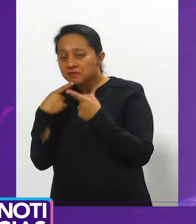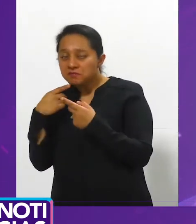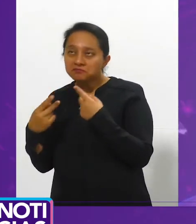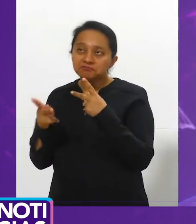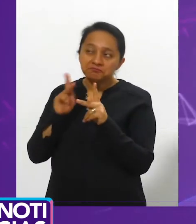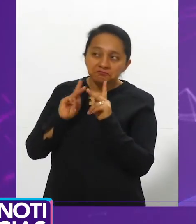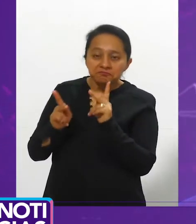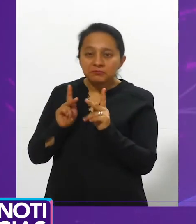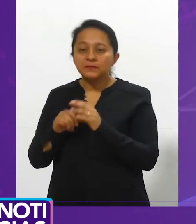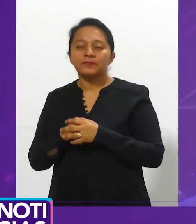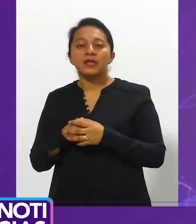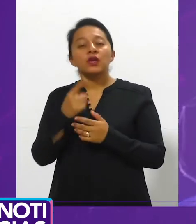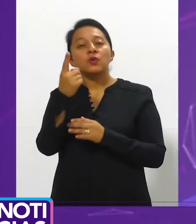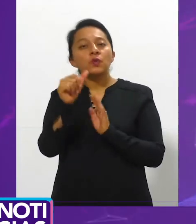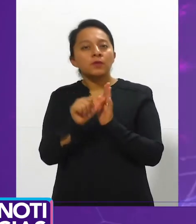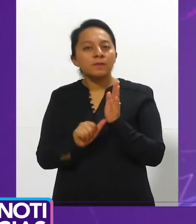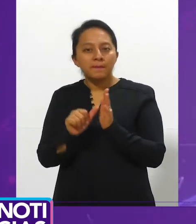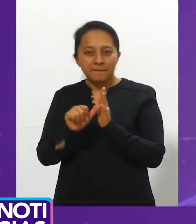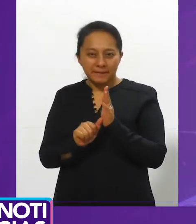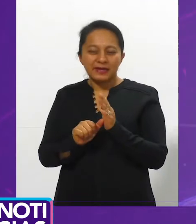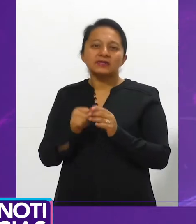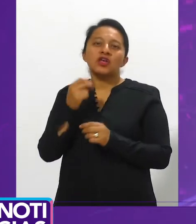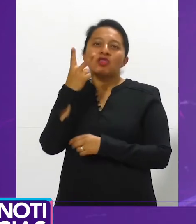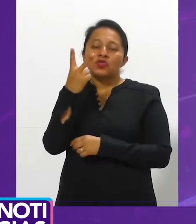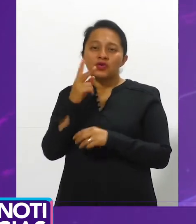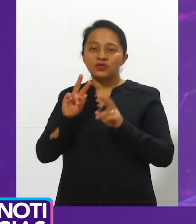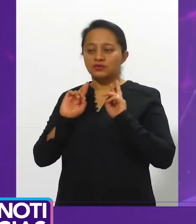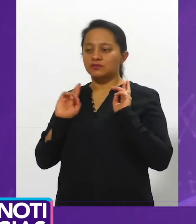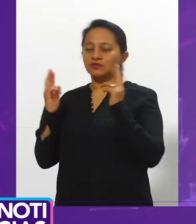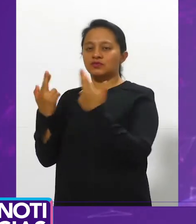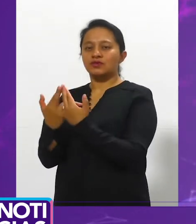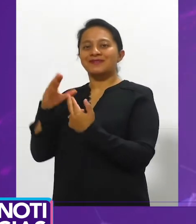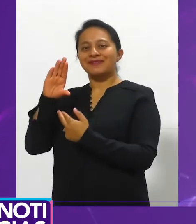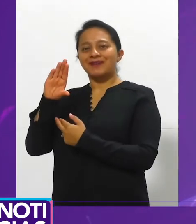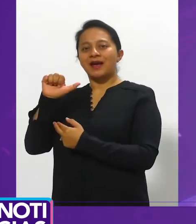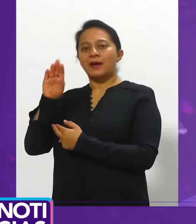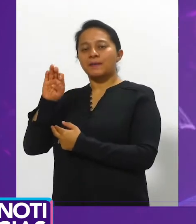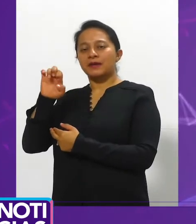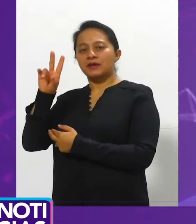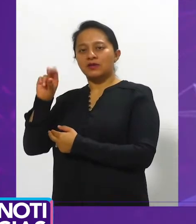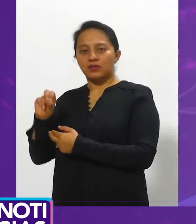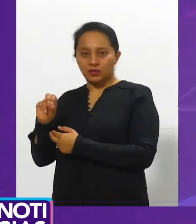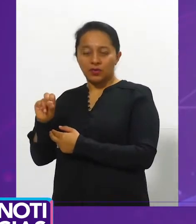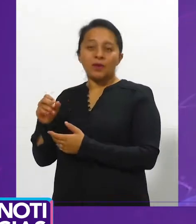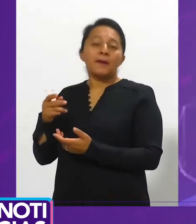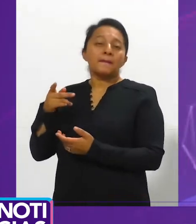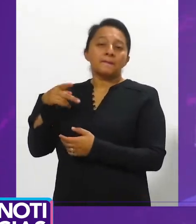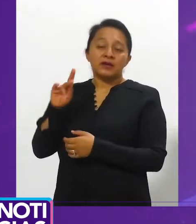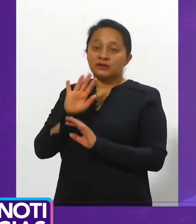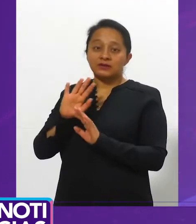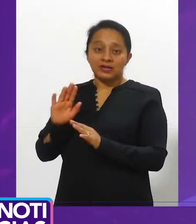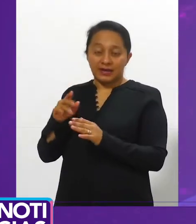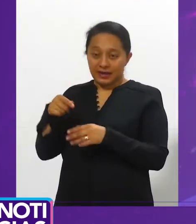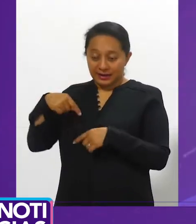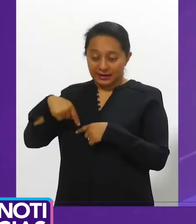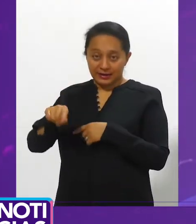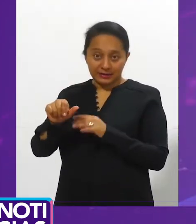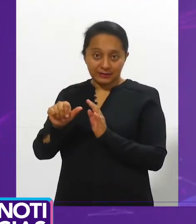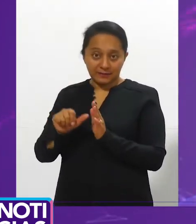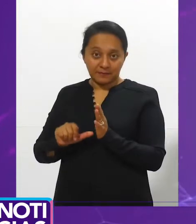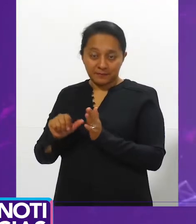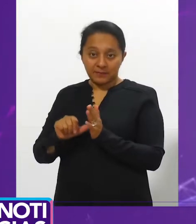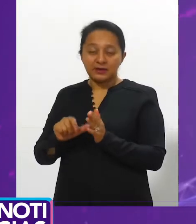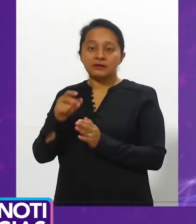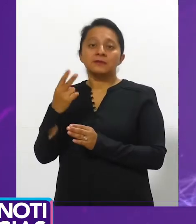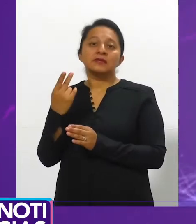pláticas. Manifestó que al mes son dos las sesiones ordinarias de cabildo que se llevan a cabo, agotándose la última del presente mes